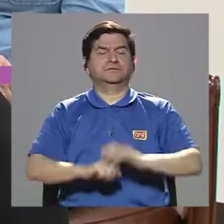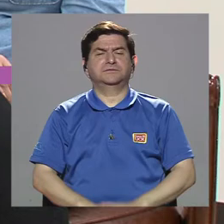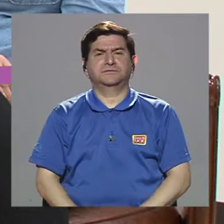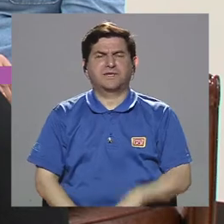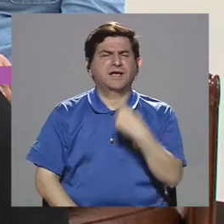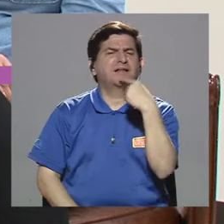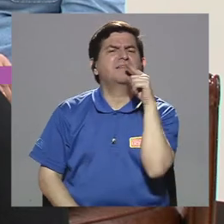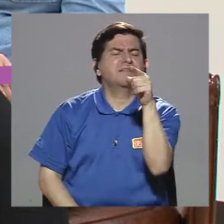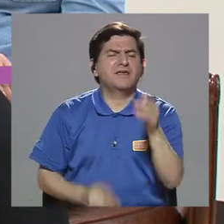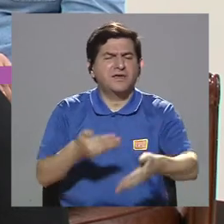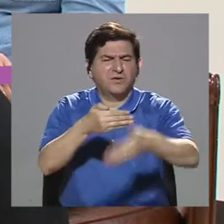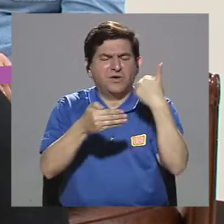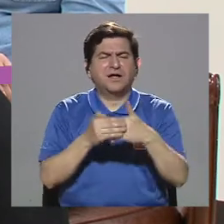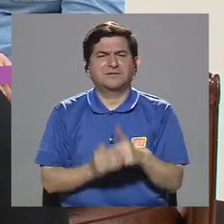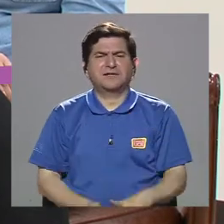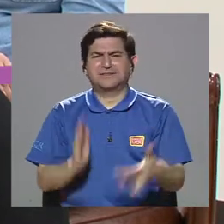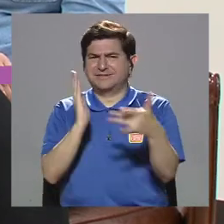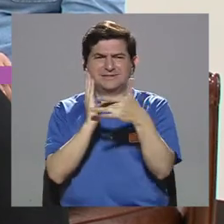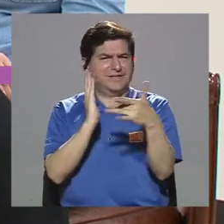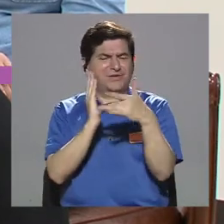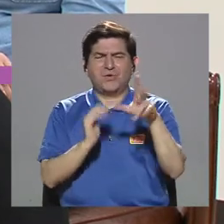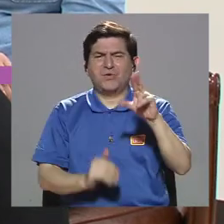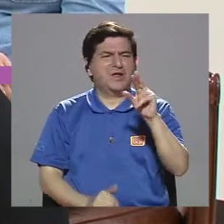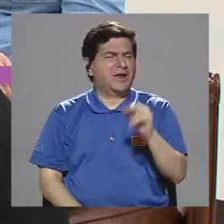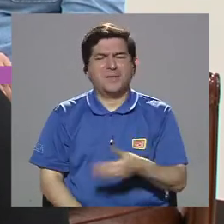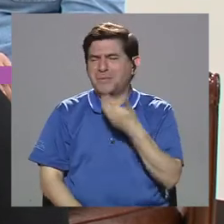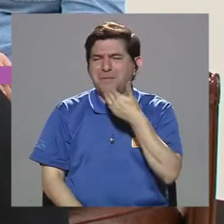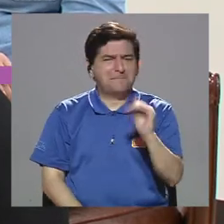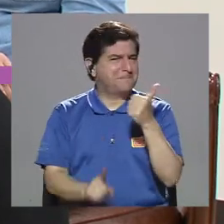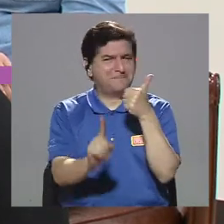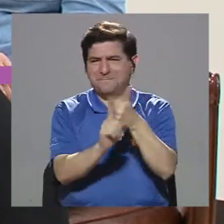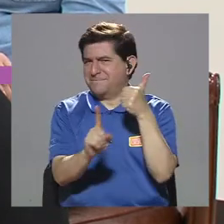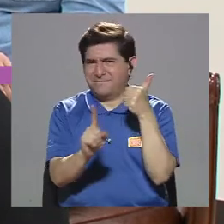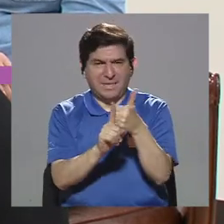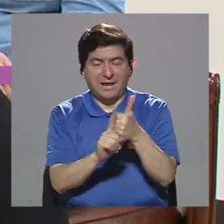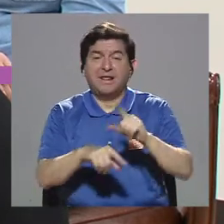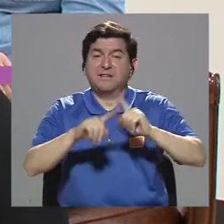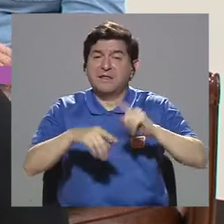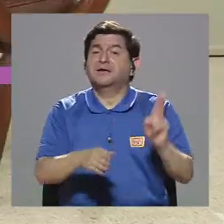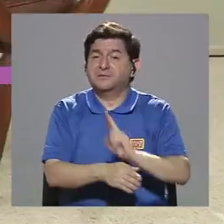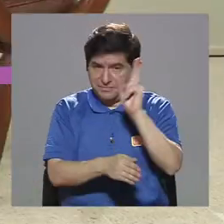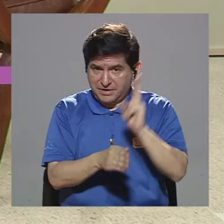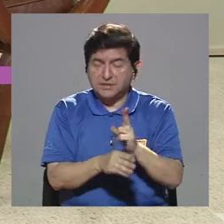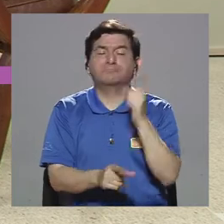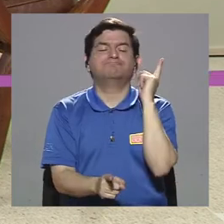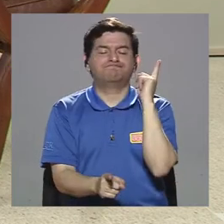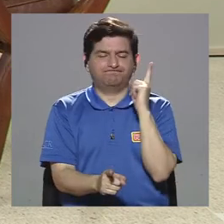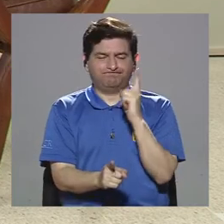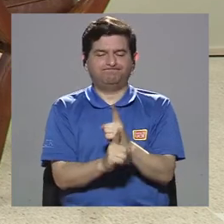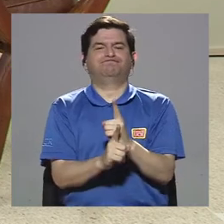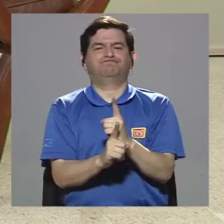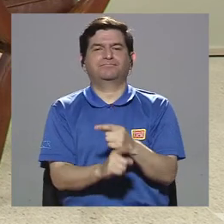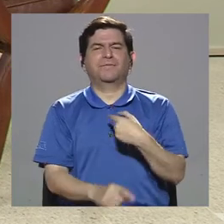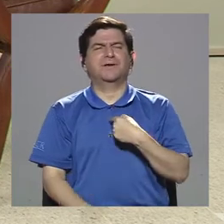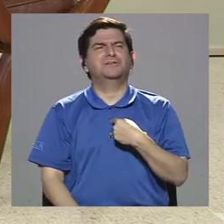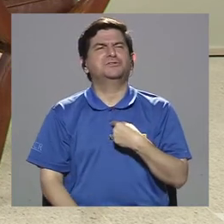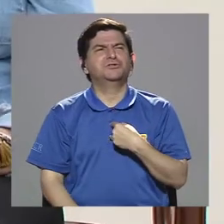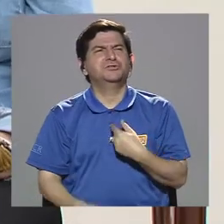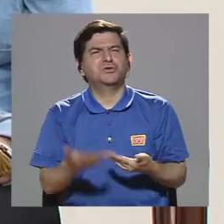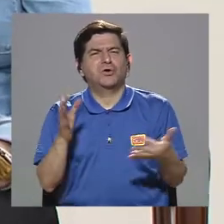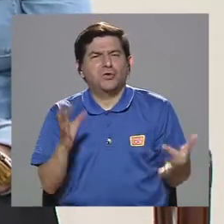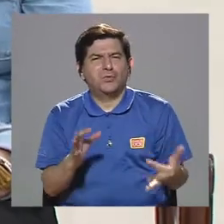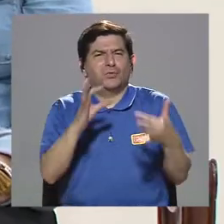decía, que las tecnologías no son tal vez malas por sí solas, sino según el uso que se les deja. Efectivamente. Me voy a amarrar a